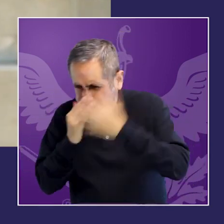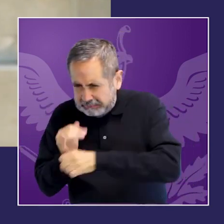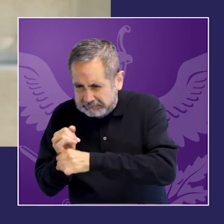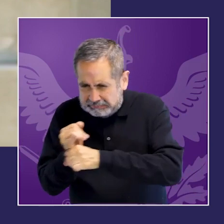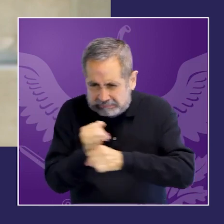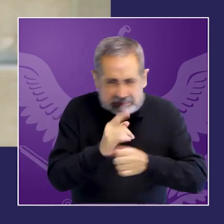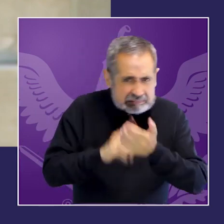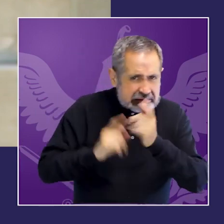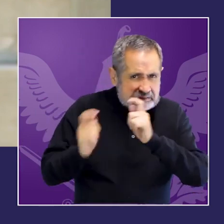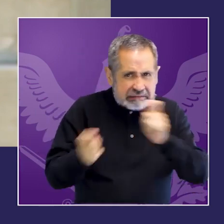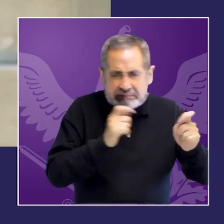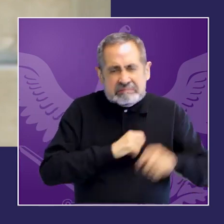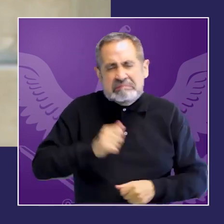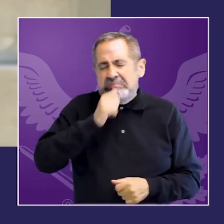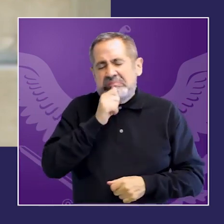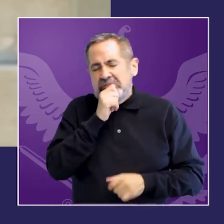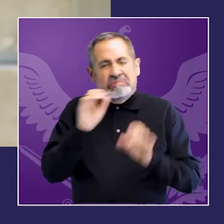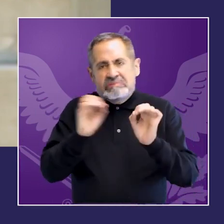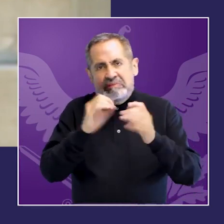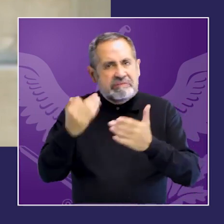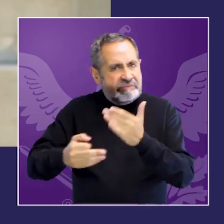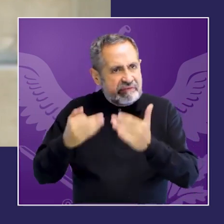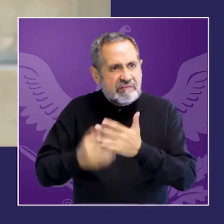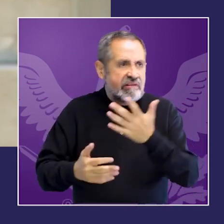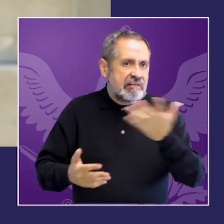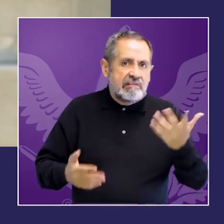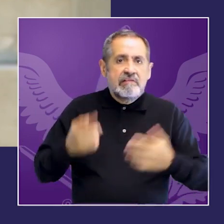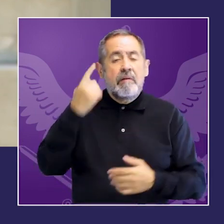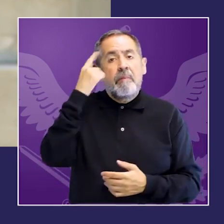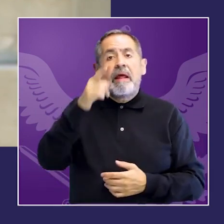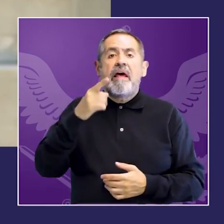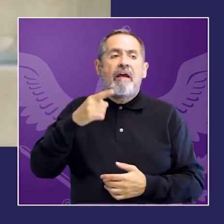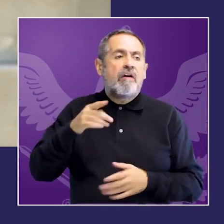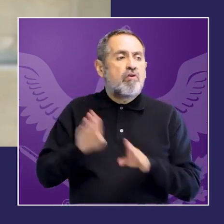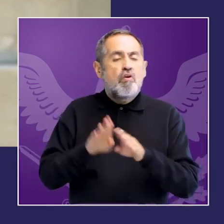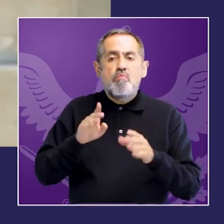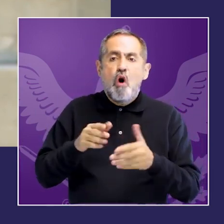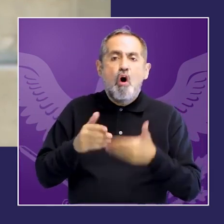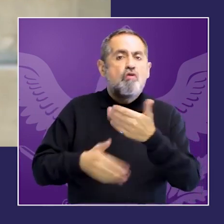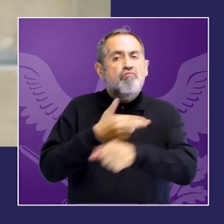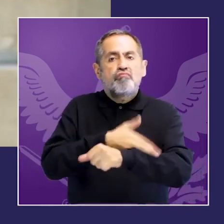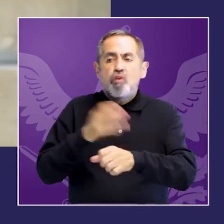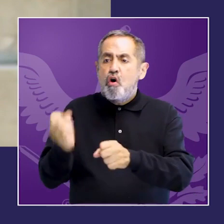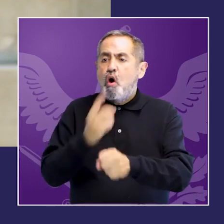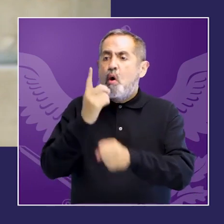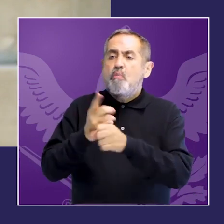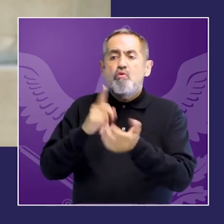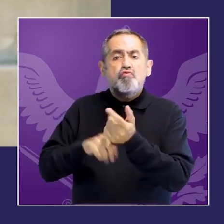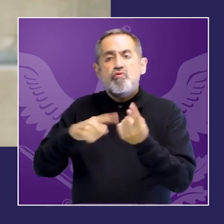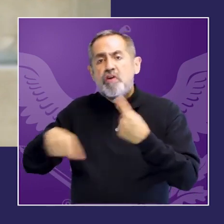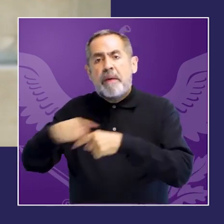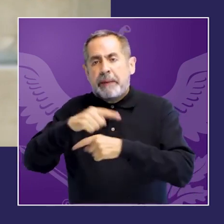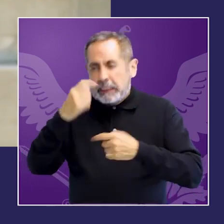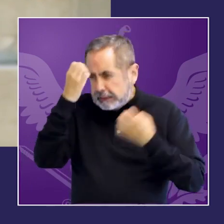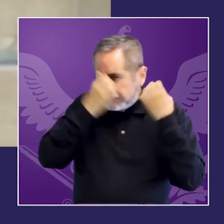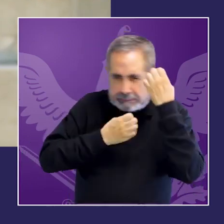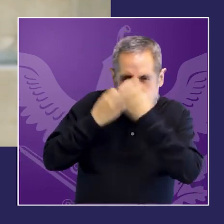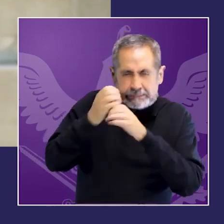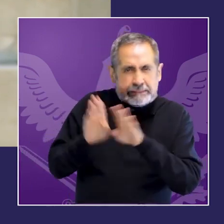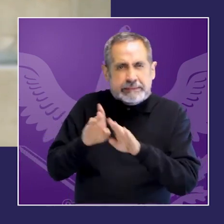efectividad para dar alguna oportunidad de analizar